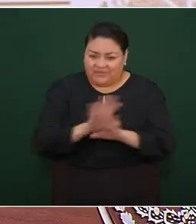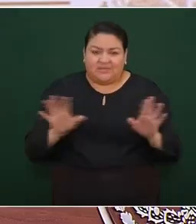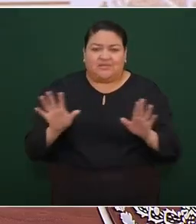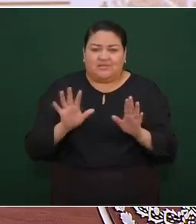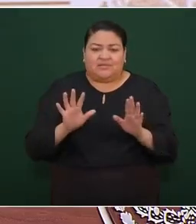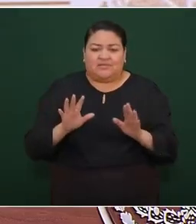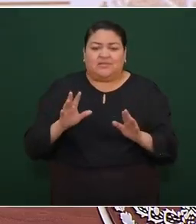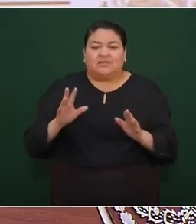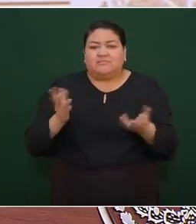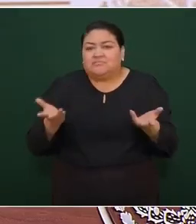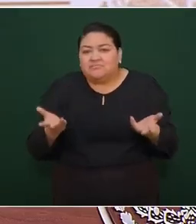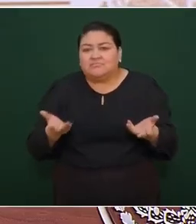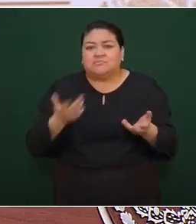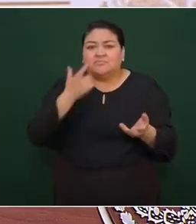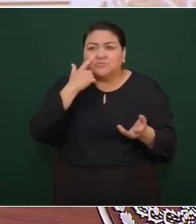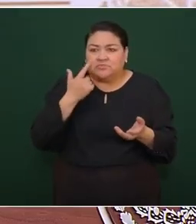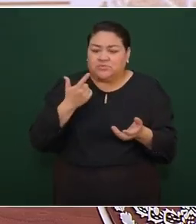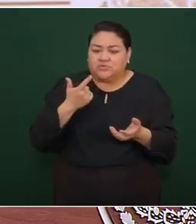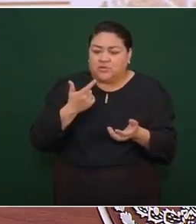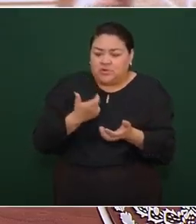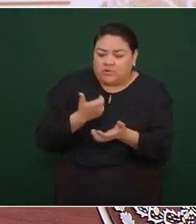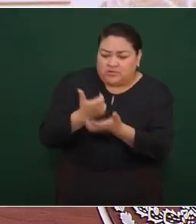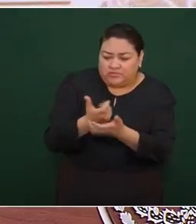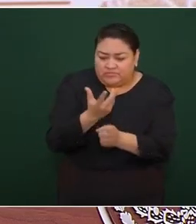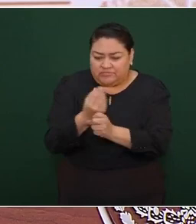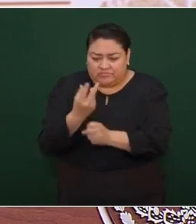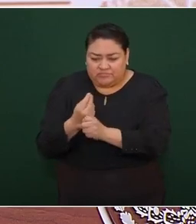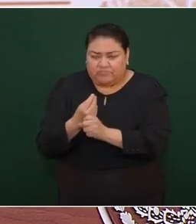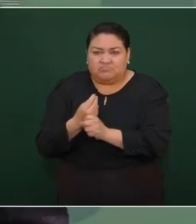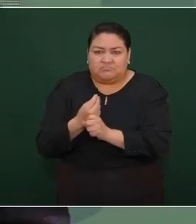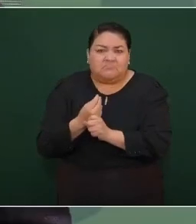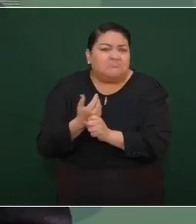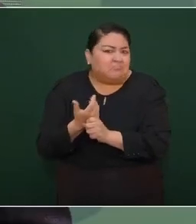no es mucha la inversión y no hay daños